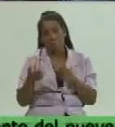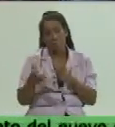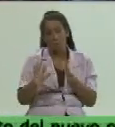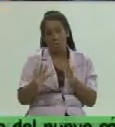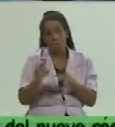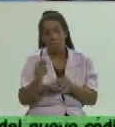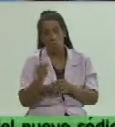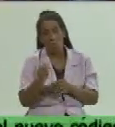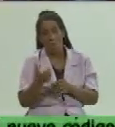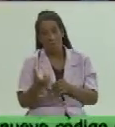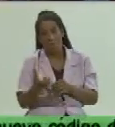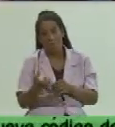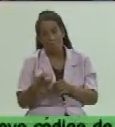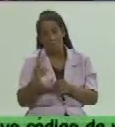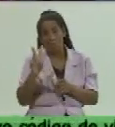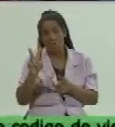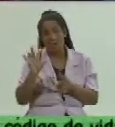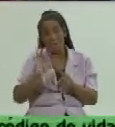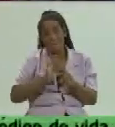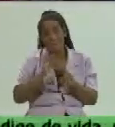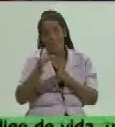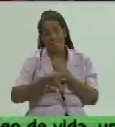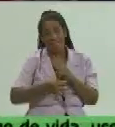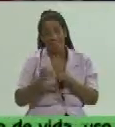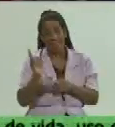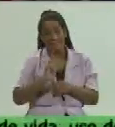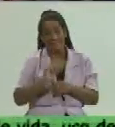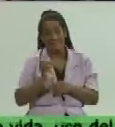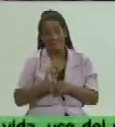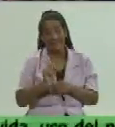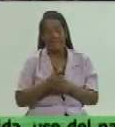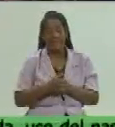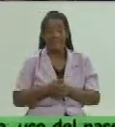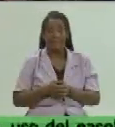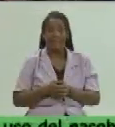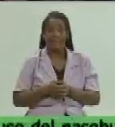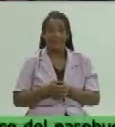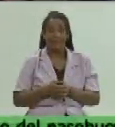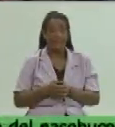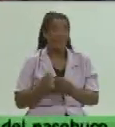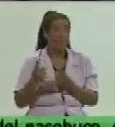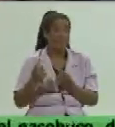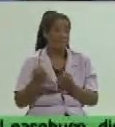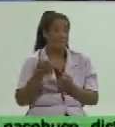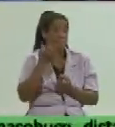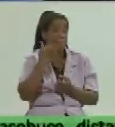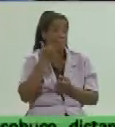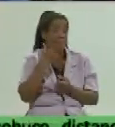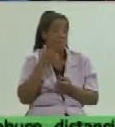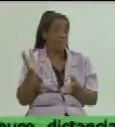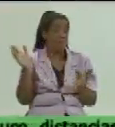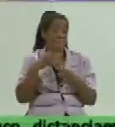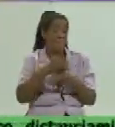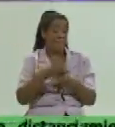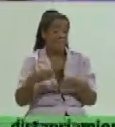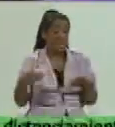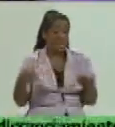pero la vianda no es decir que están faltos de proveedores si no hay no existe la materia prima para vender